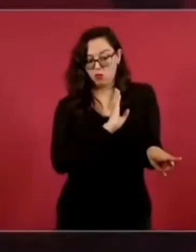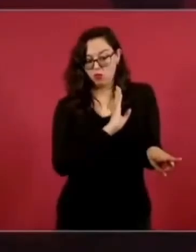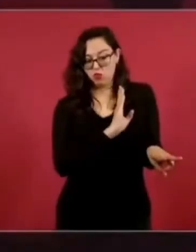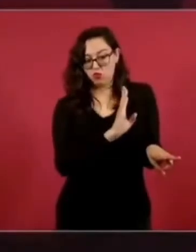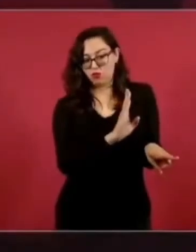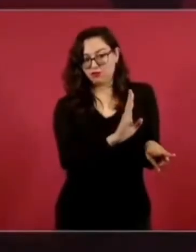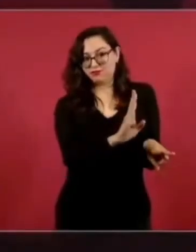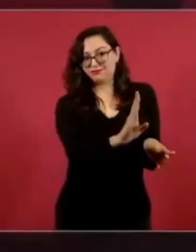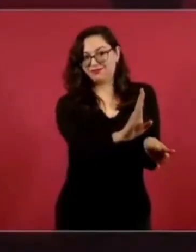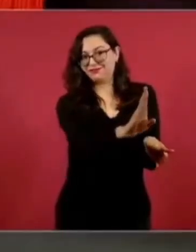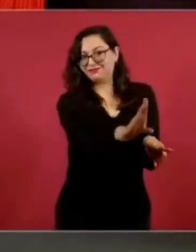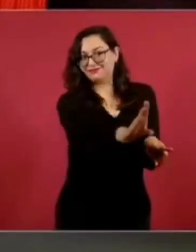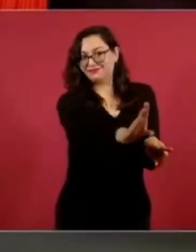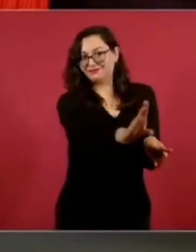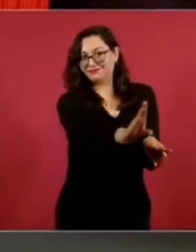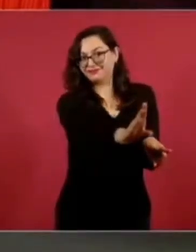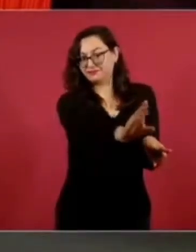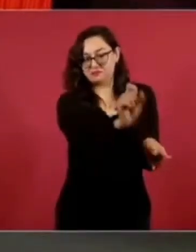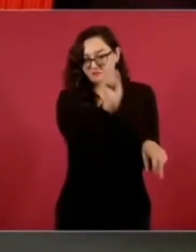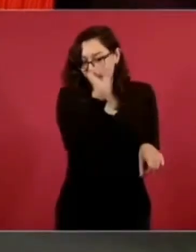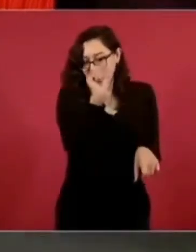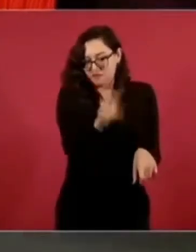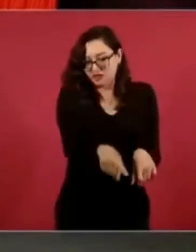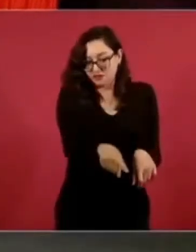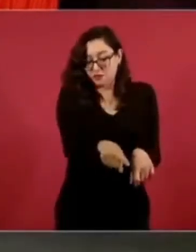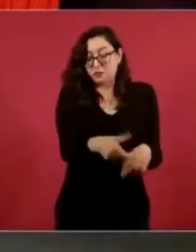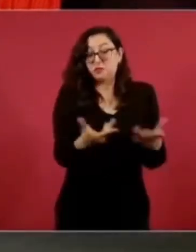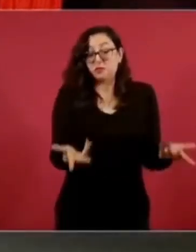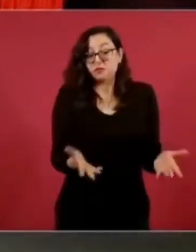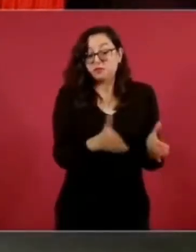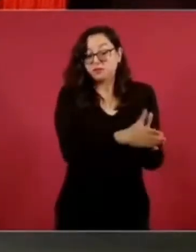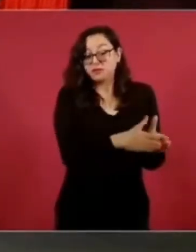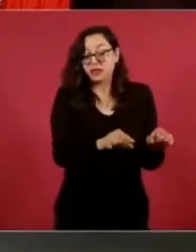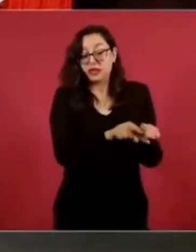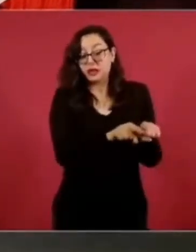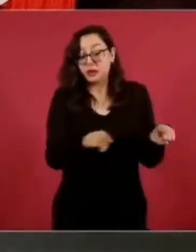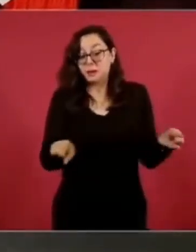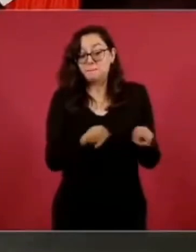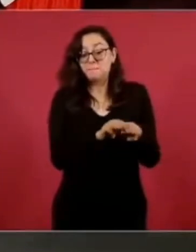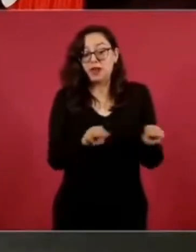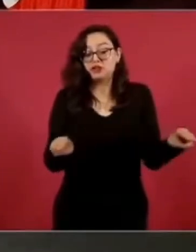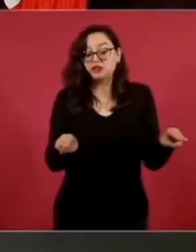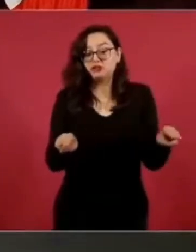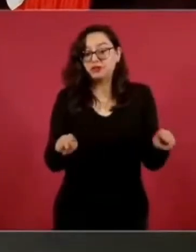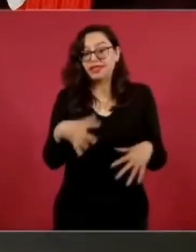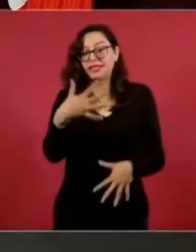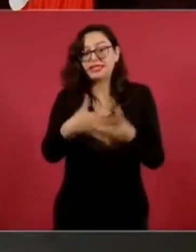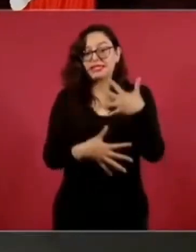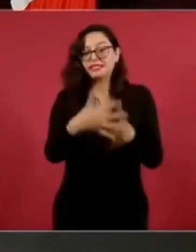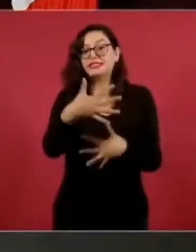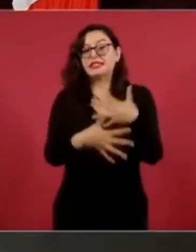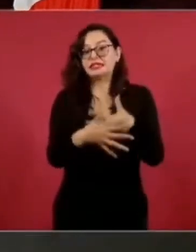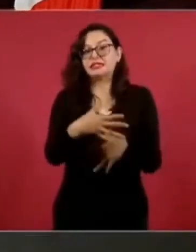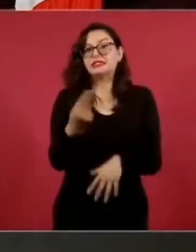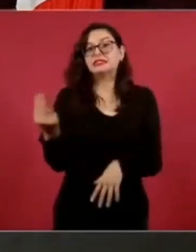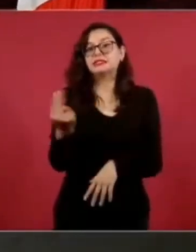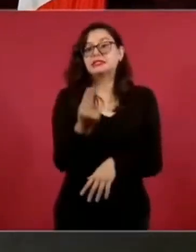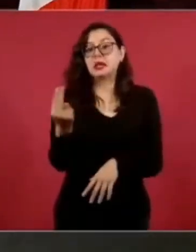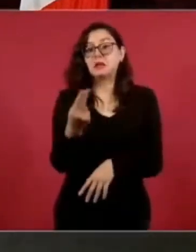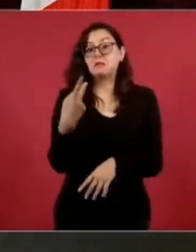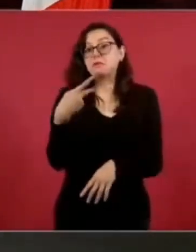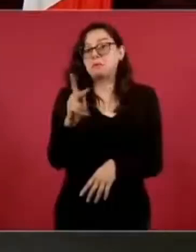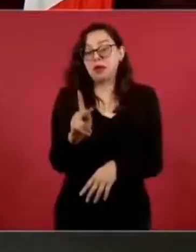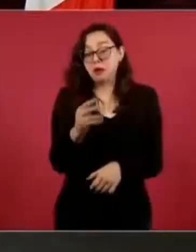derechos de vía son del doble, por lo general, pasan de